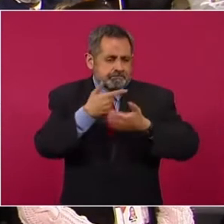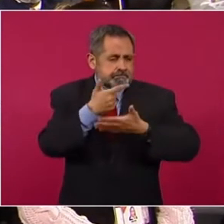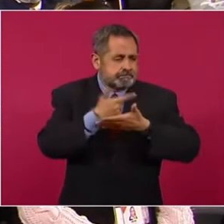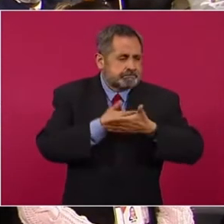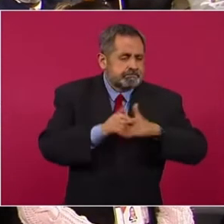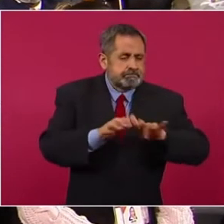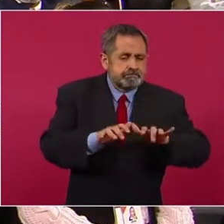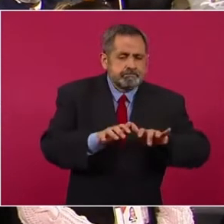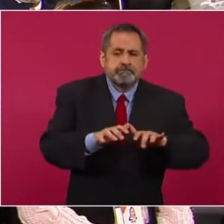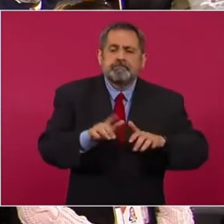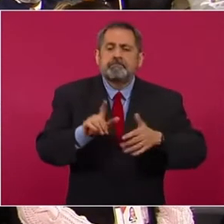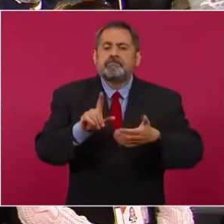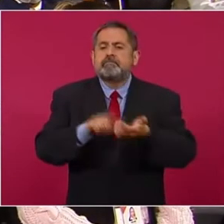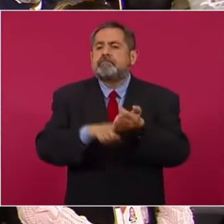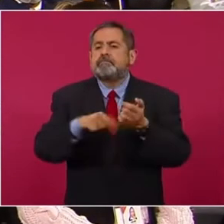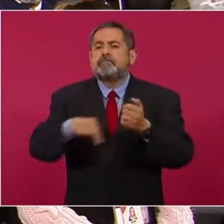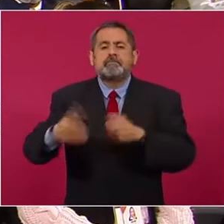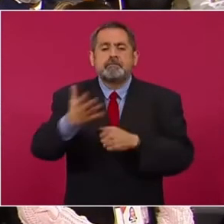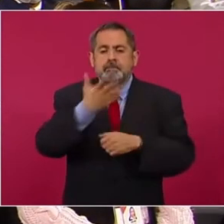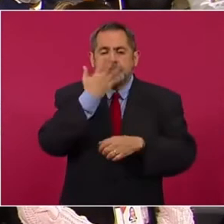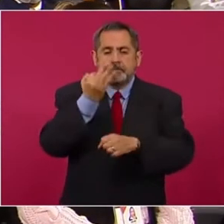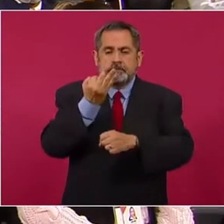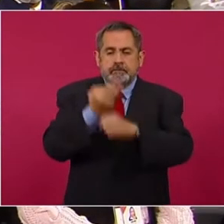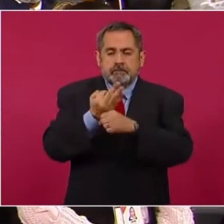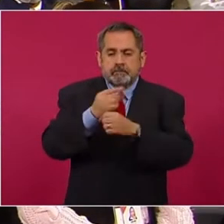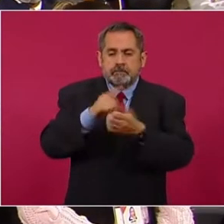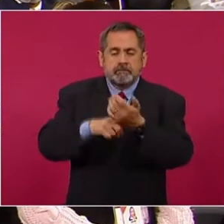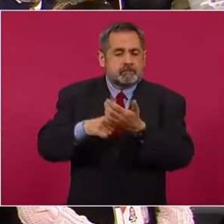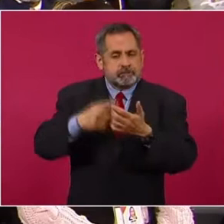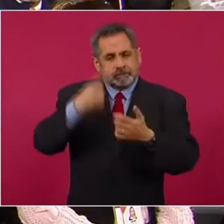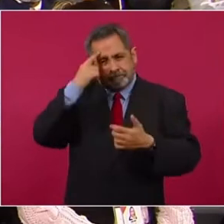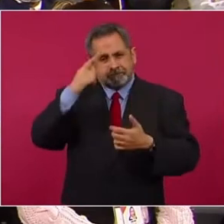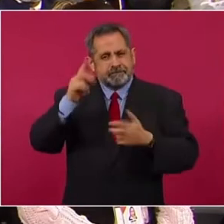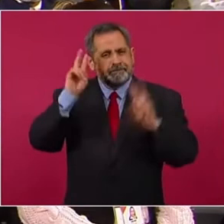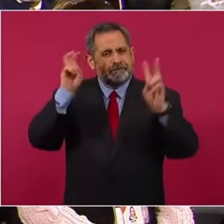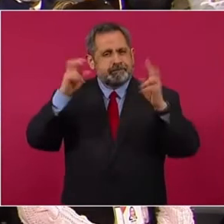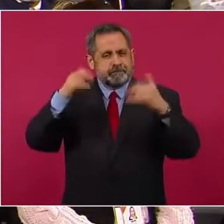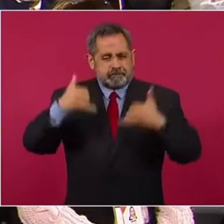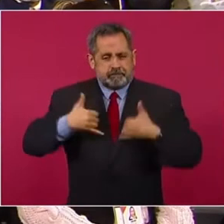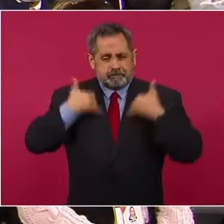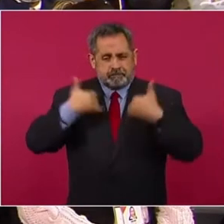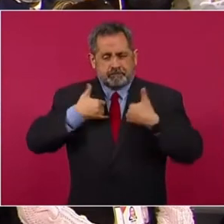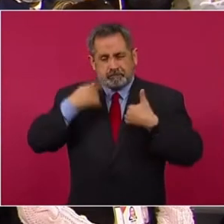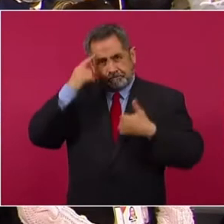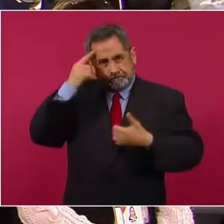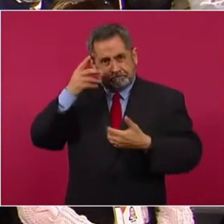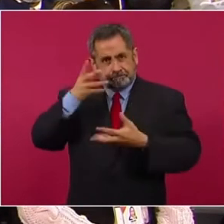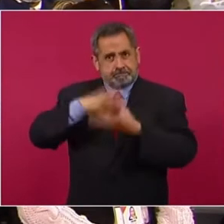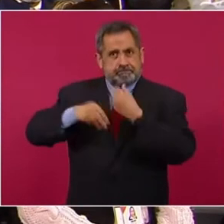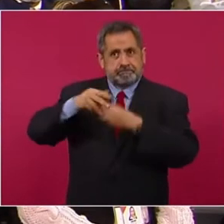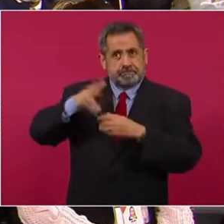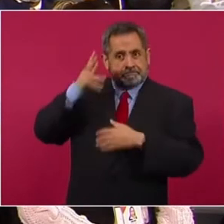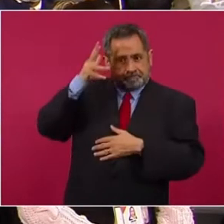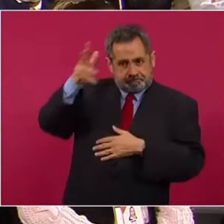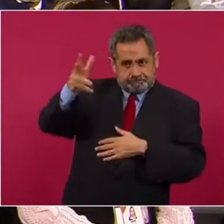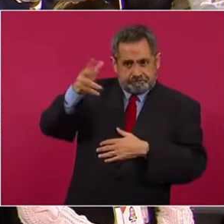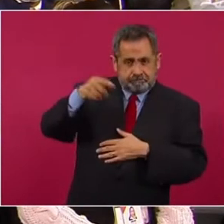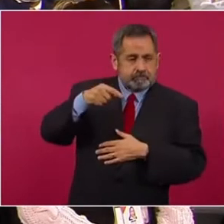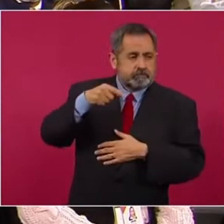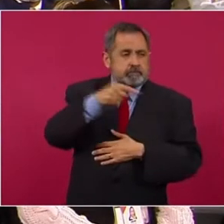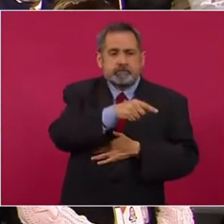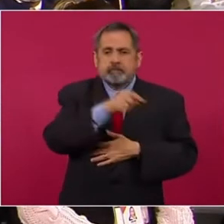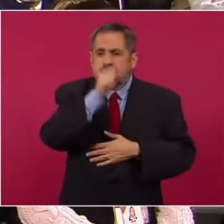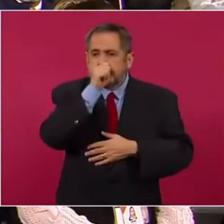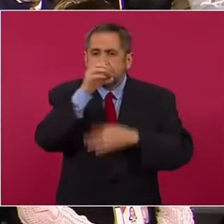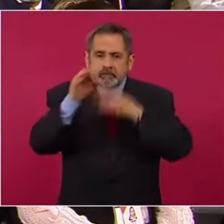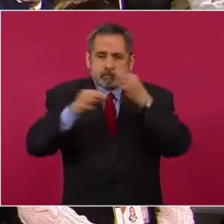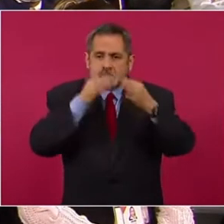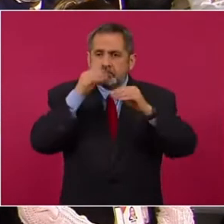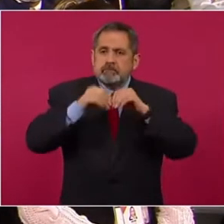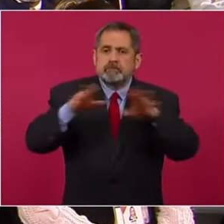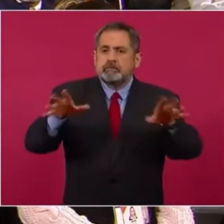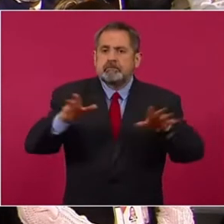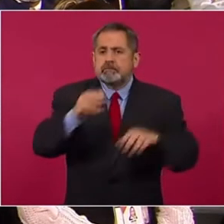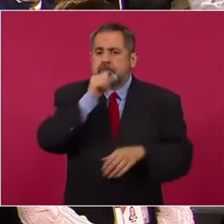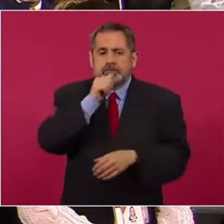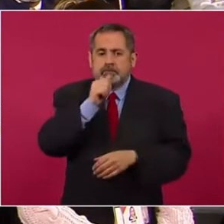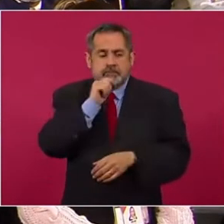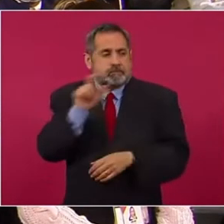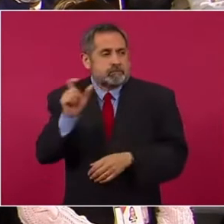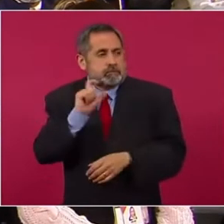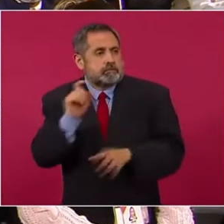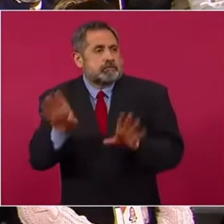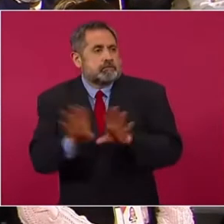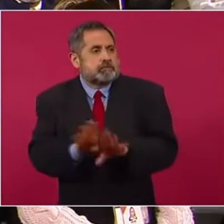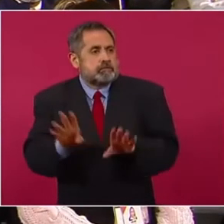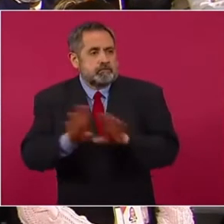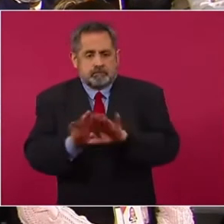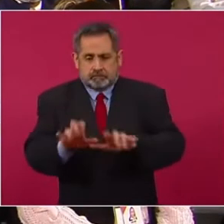los estudiantes en la beca de jóvenes escribiendo el futuro y bueno, pues también no ha salido una información para los becarios para